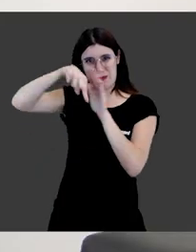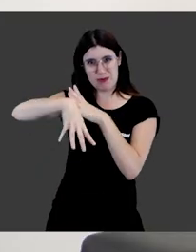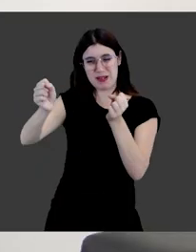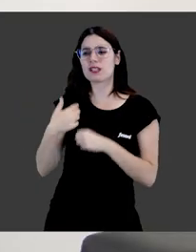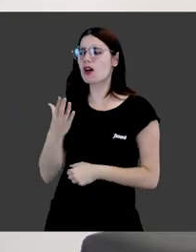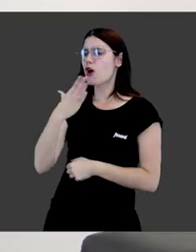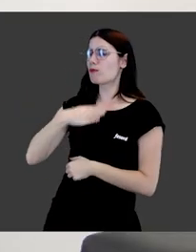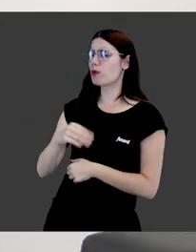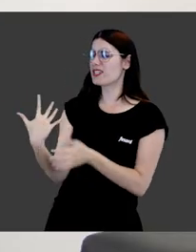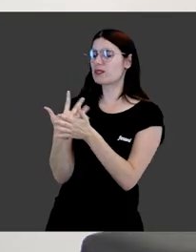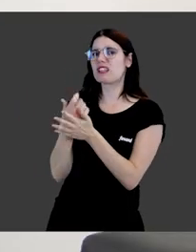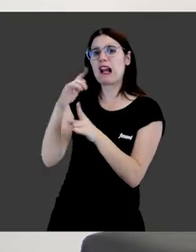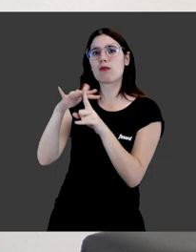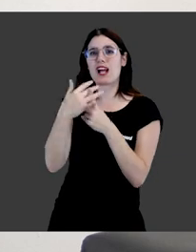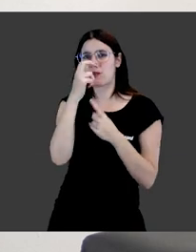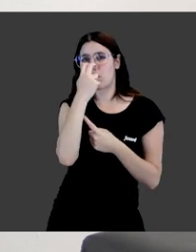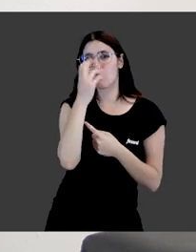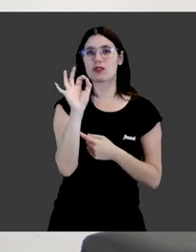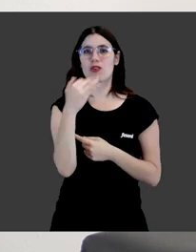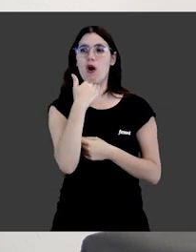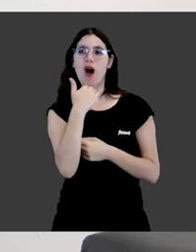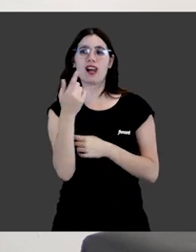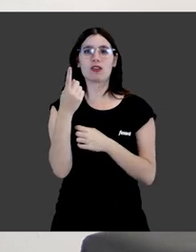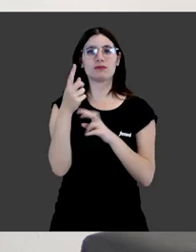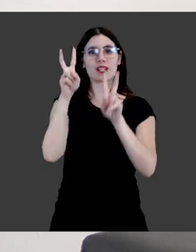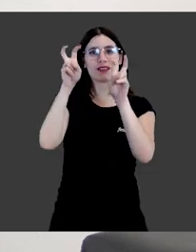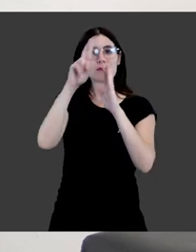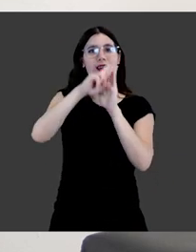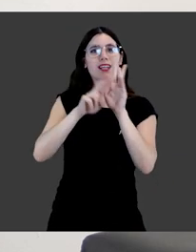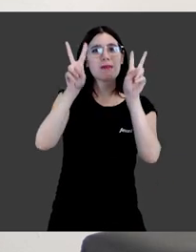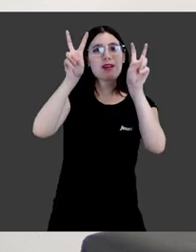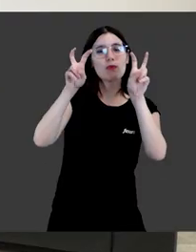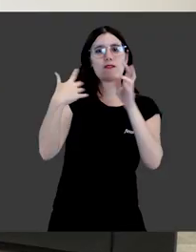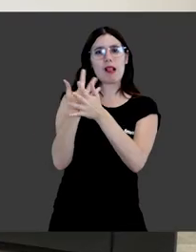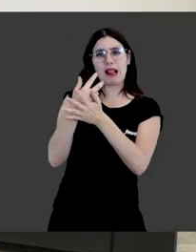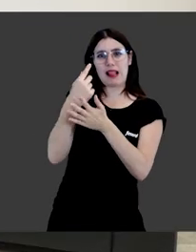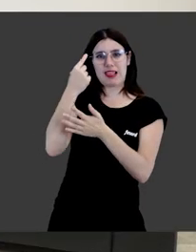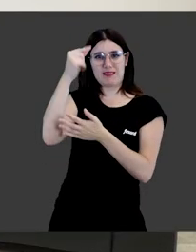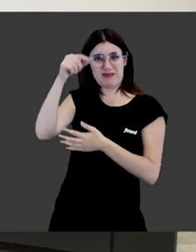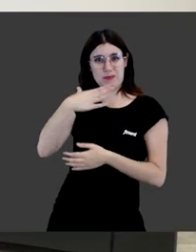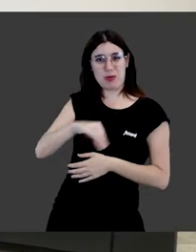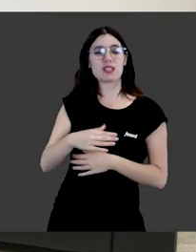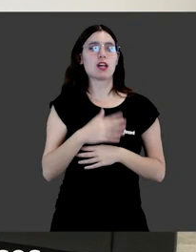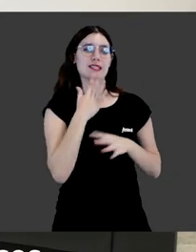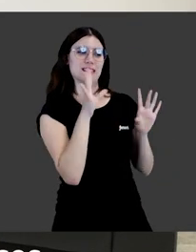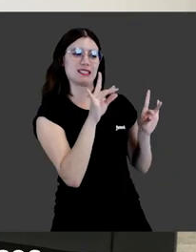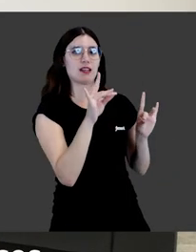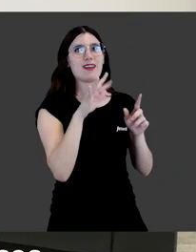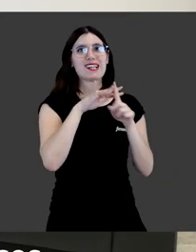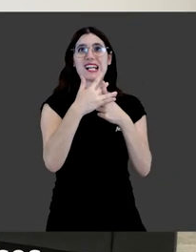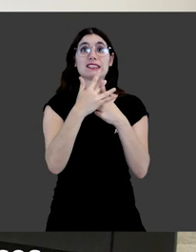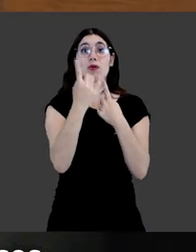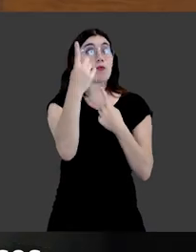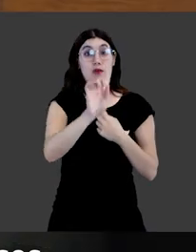¿Y podrías comentarnos algún caso curioso que se haya planteado en torno a este nuevo régimen jurídico de los animales? La verdad es